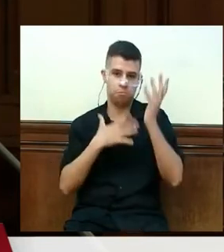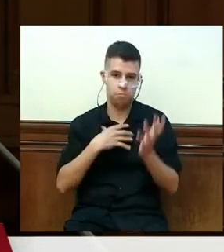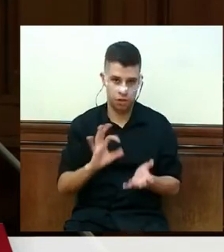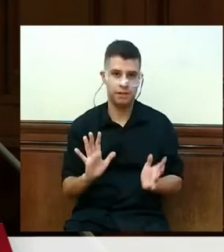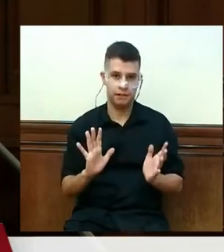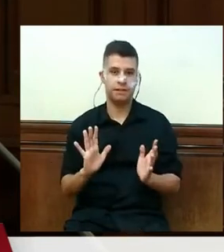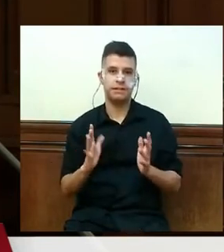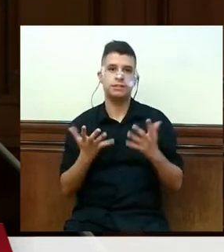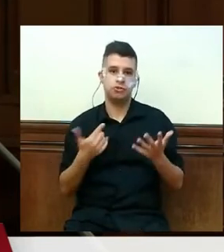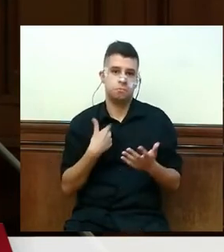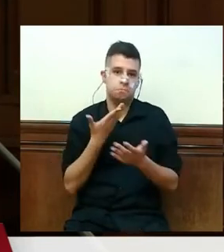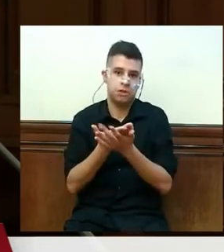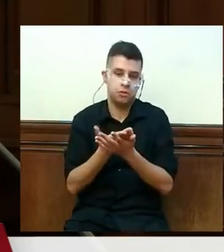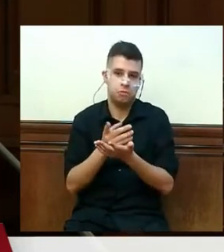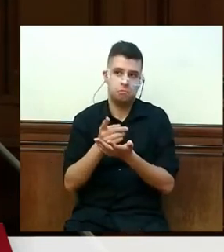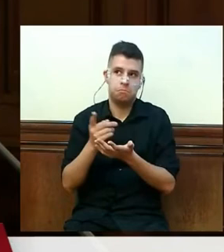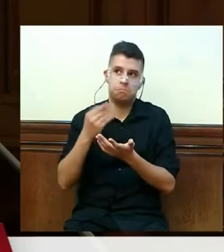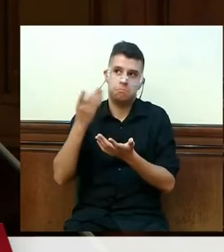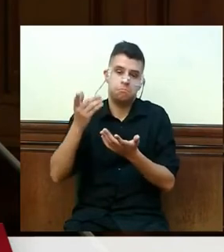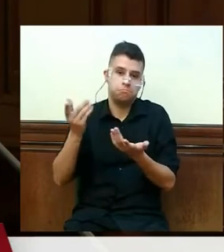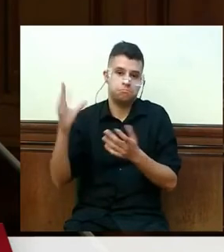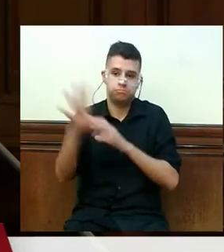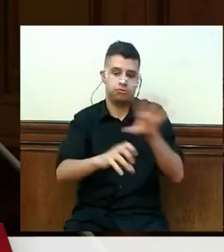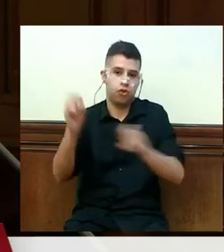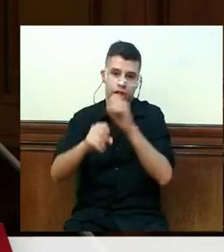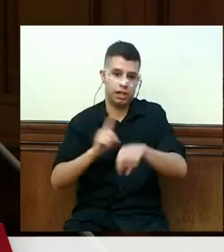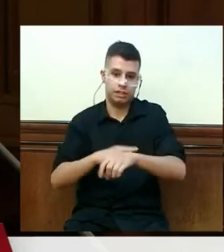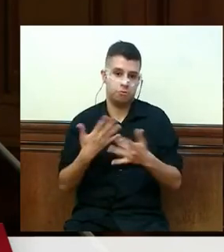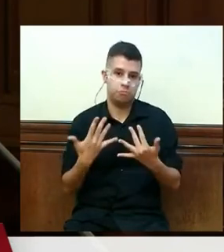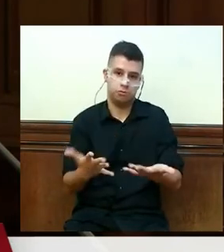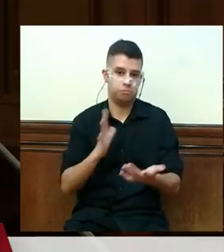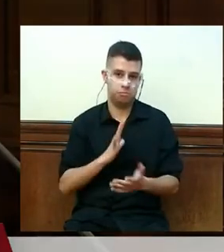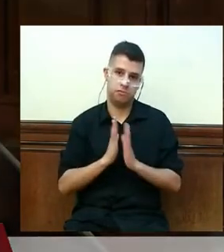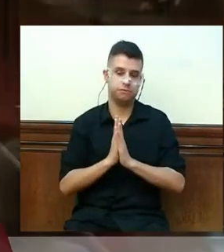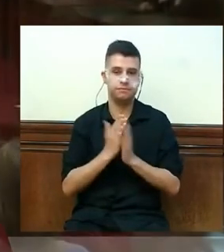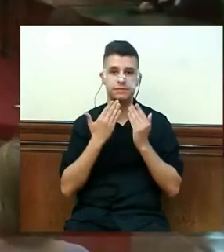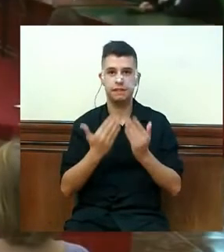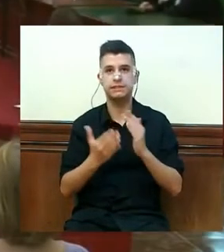Soto en un auténtico polvorín. simplemente para que lo recojan cuanto antes, nada más.